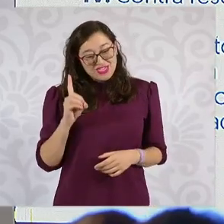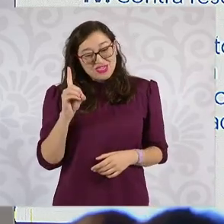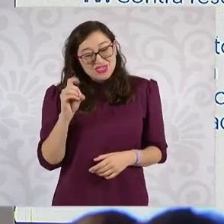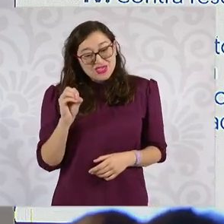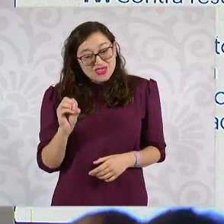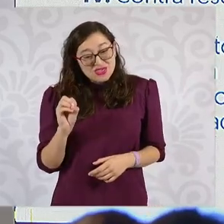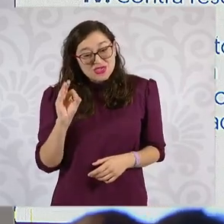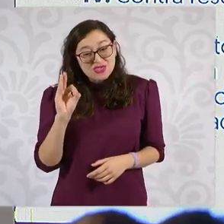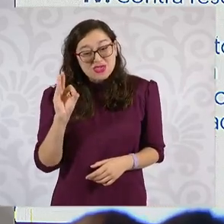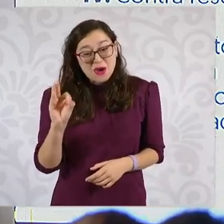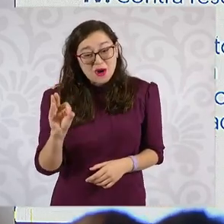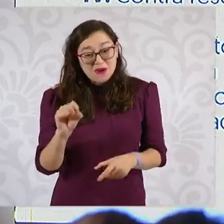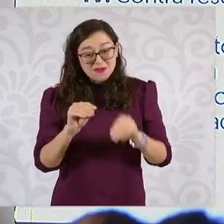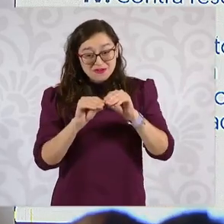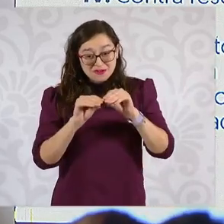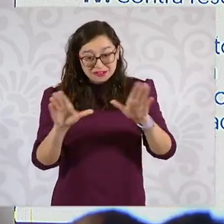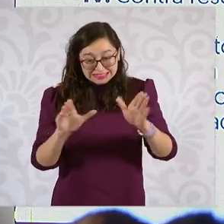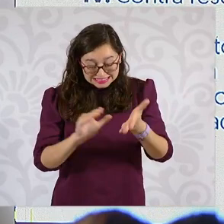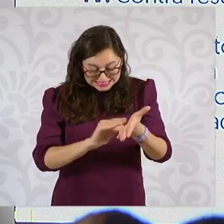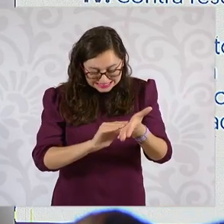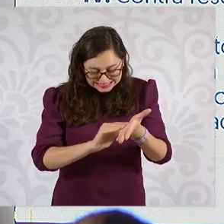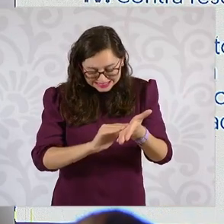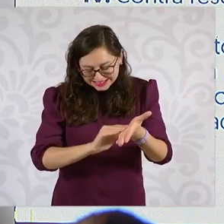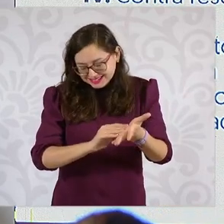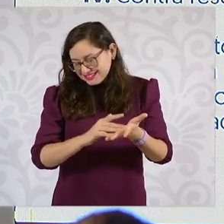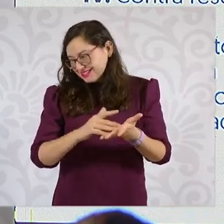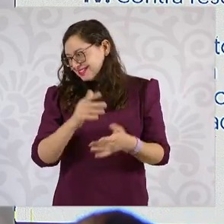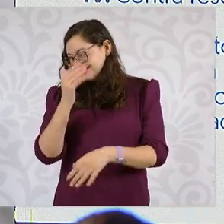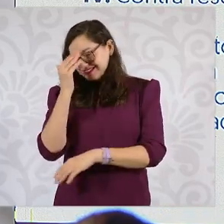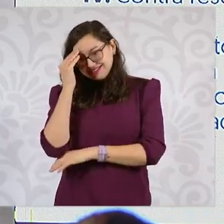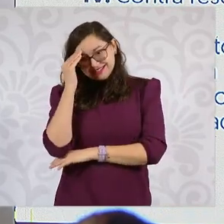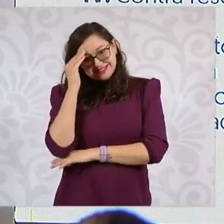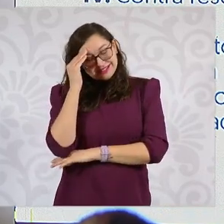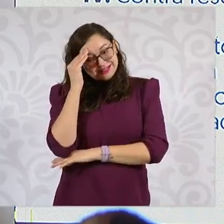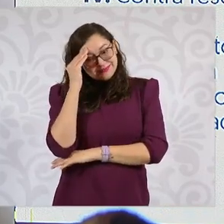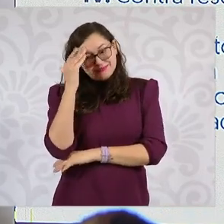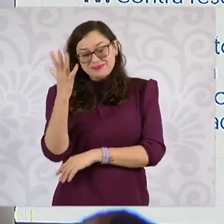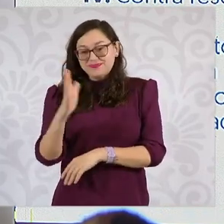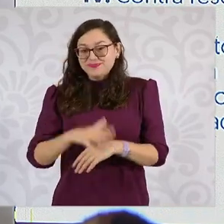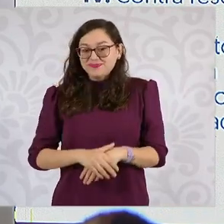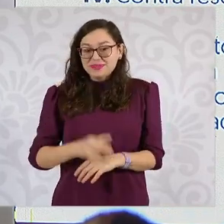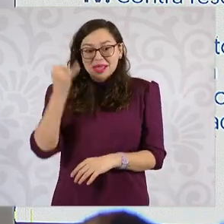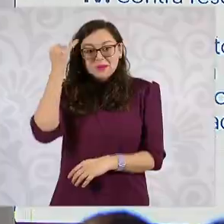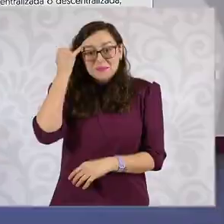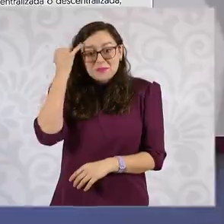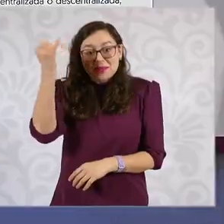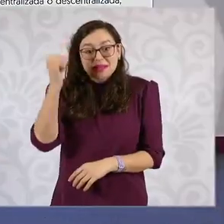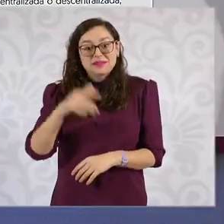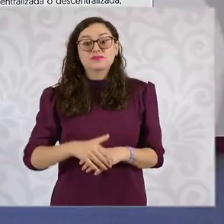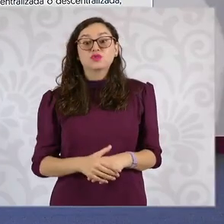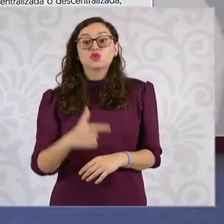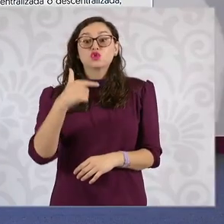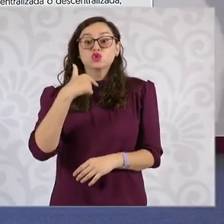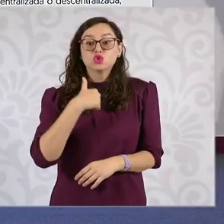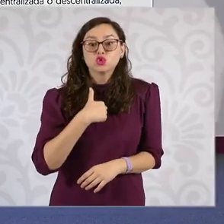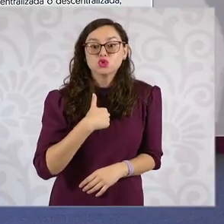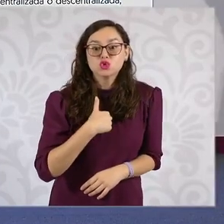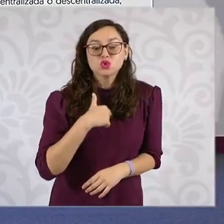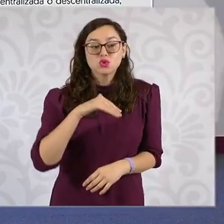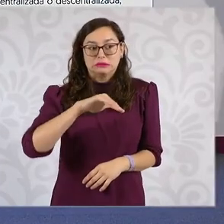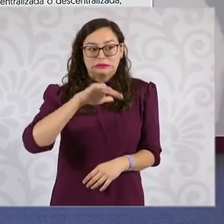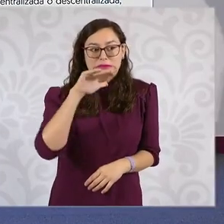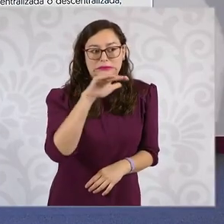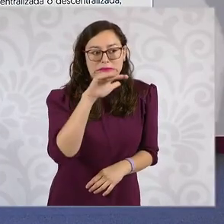hice una consulta a través de la consejería jurídica, a quien está a cargo del diario oficial de la federación. Nunca se había